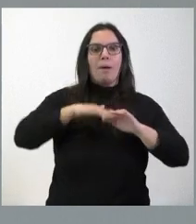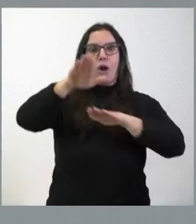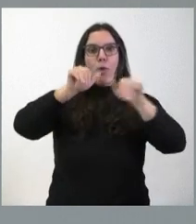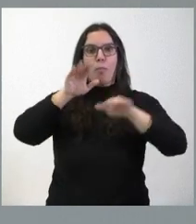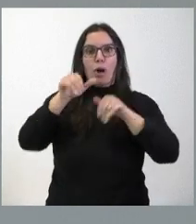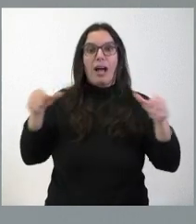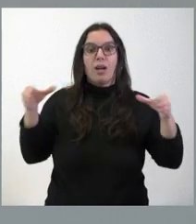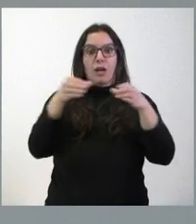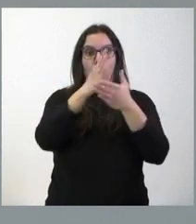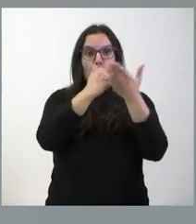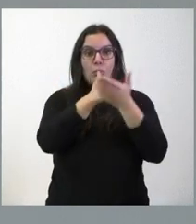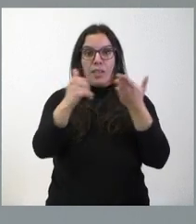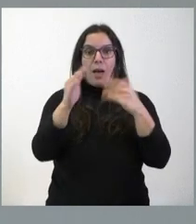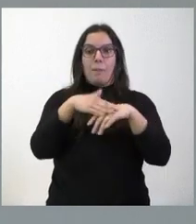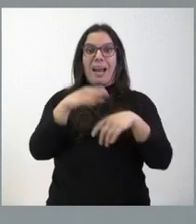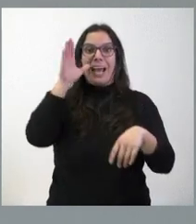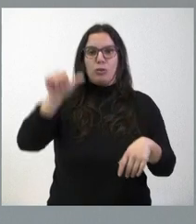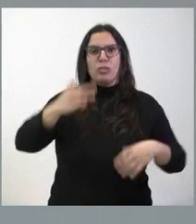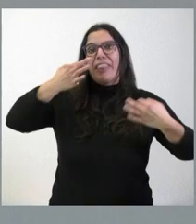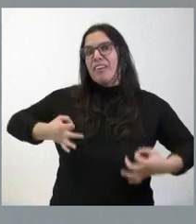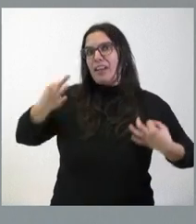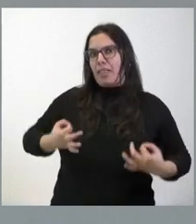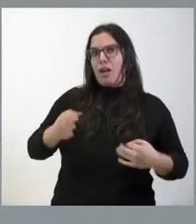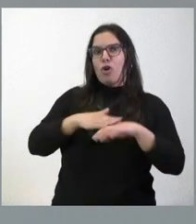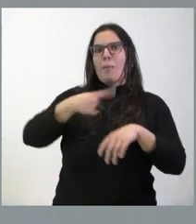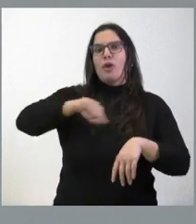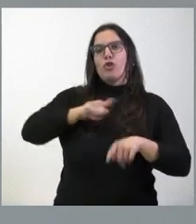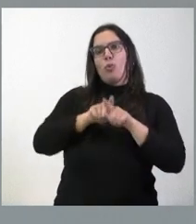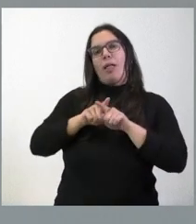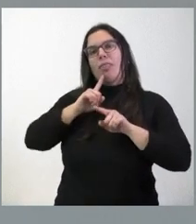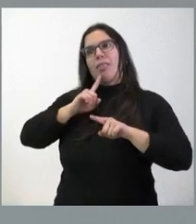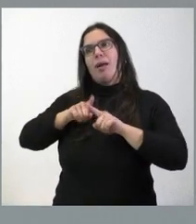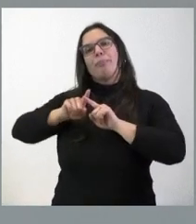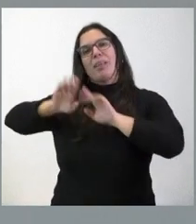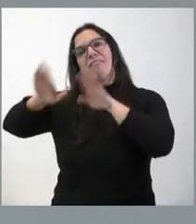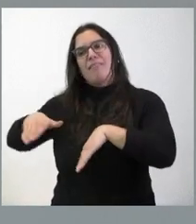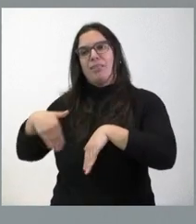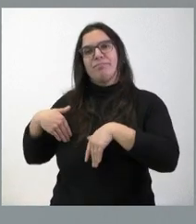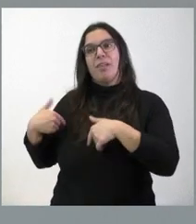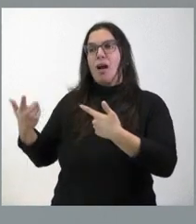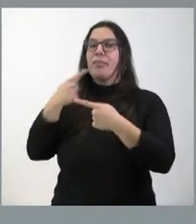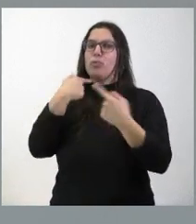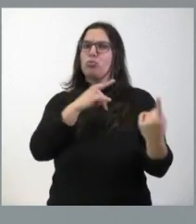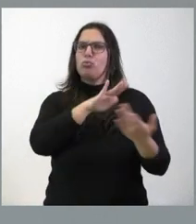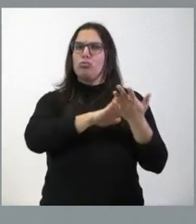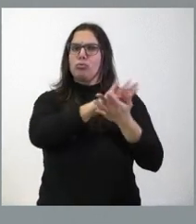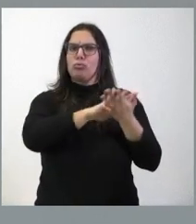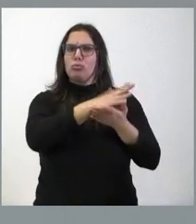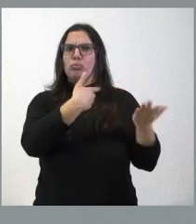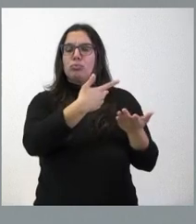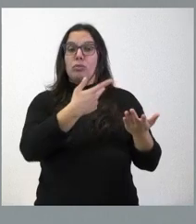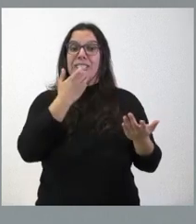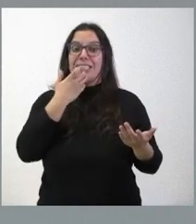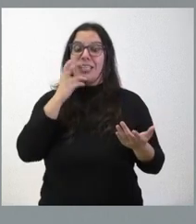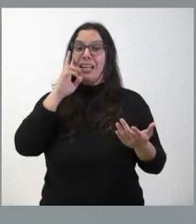escucharnos, no como coartadas para hacer lo que el Gobierno quiere y tiene decidido. Y que, si escucha a la comunidad educativa, si escucha a las